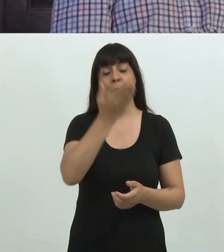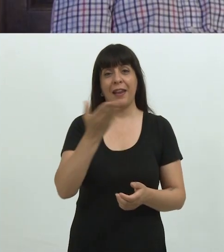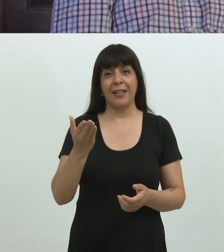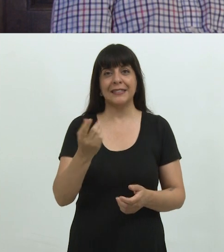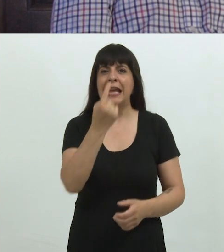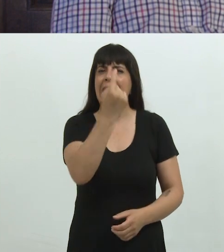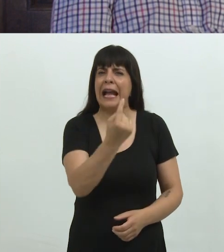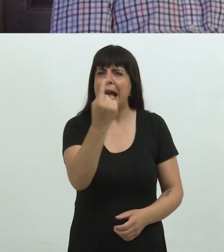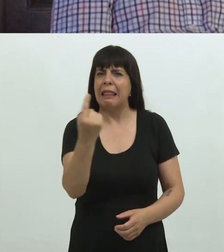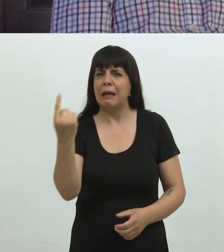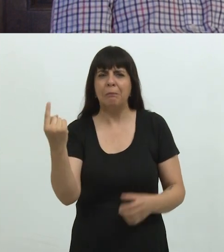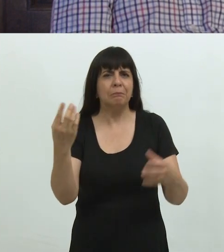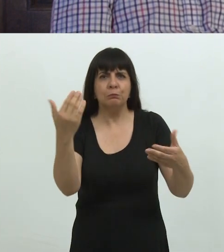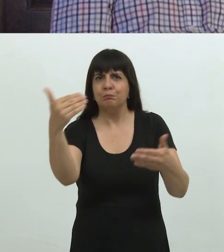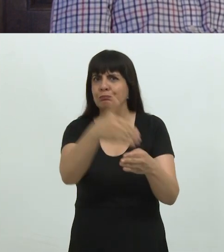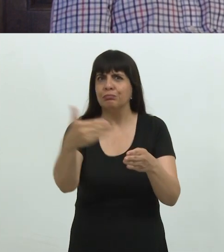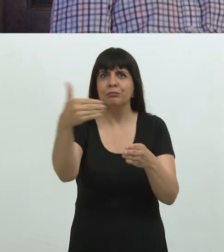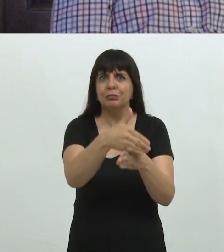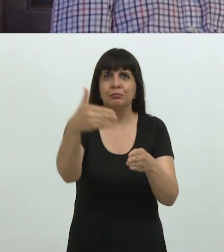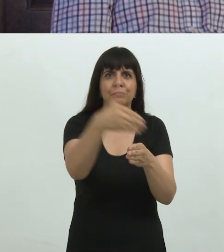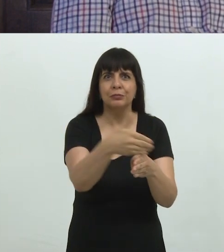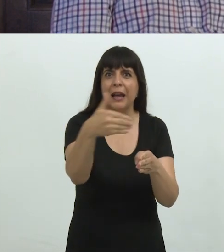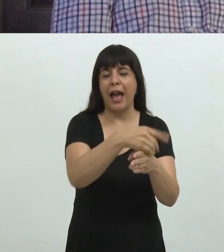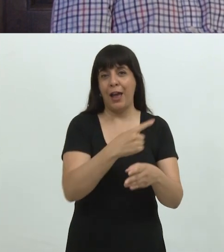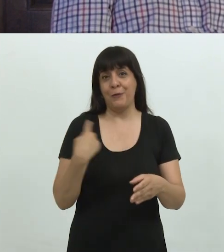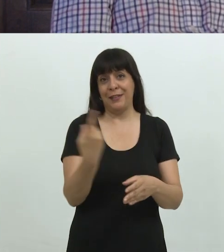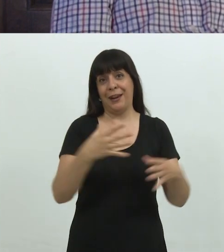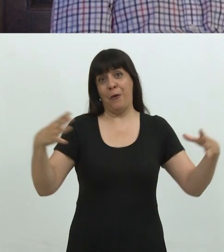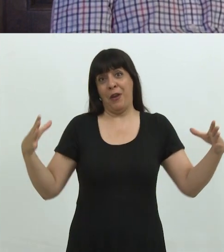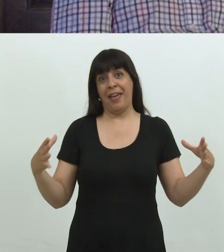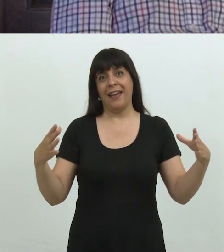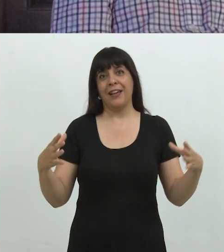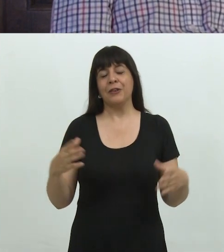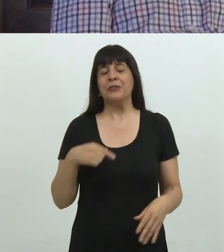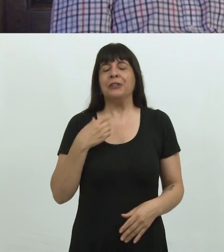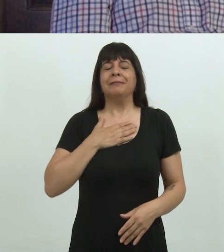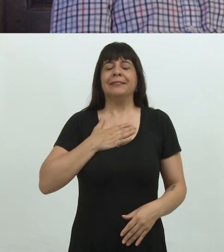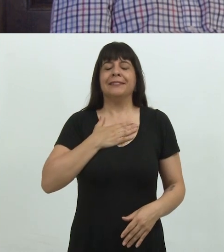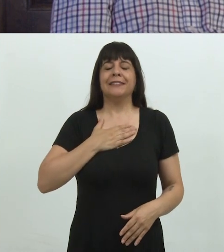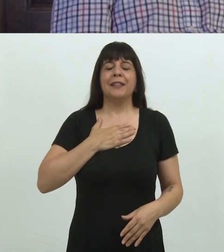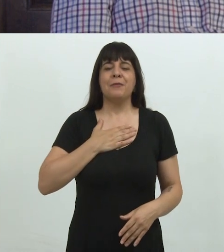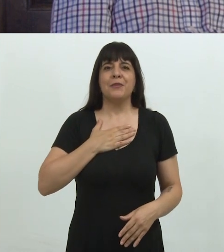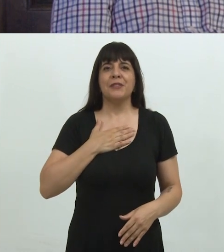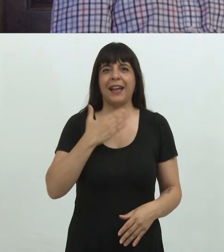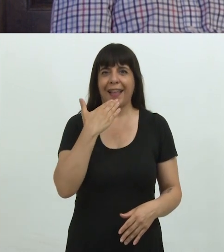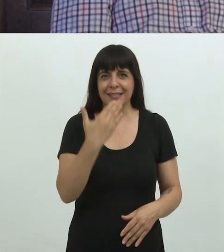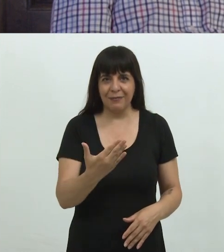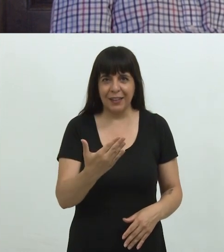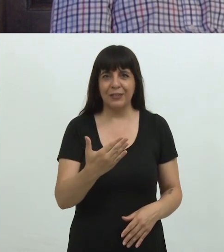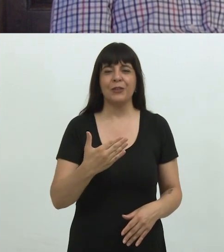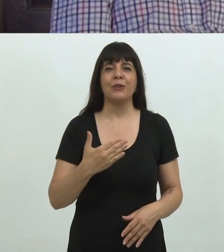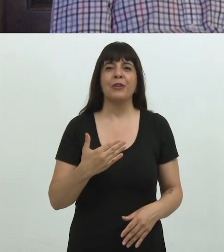nuevo grupo de estudiantes que se incorporan en nuestra comunidad resulta un motivo de agradecimiento, un motivo